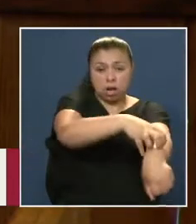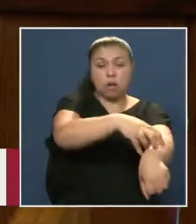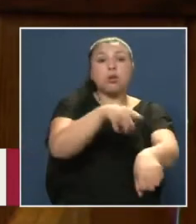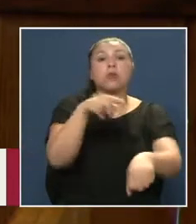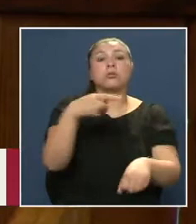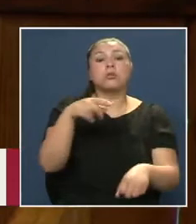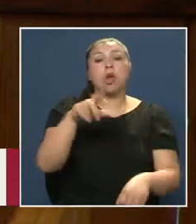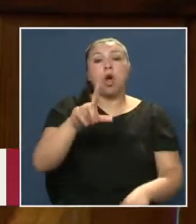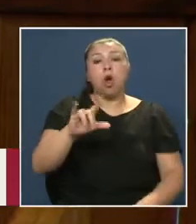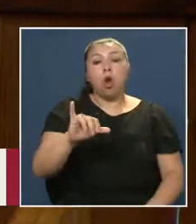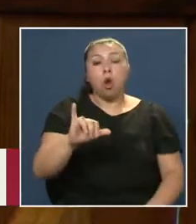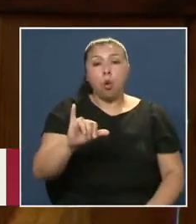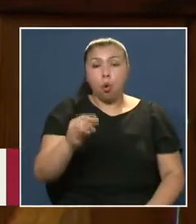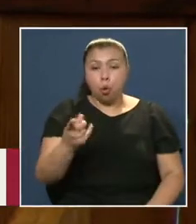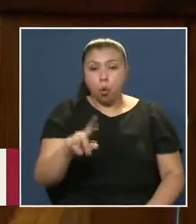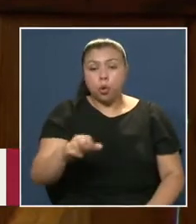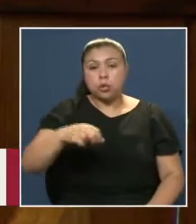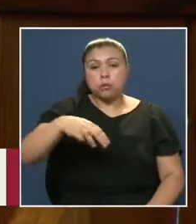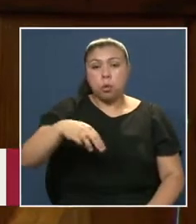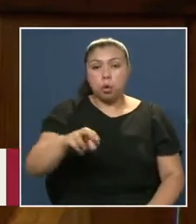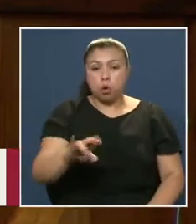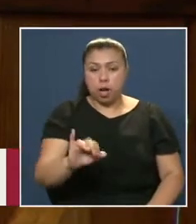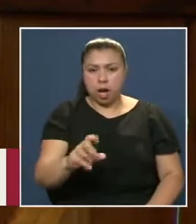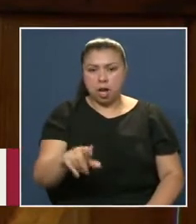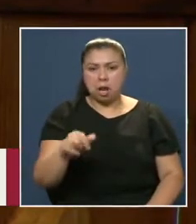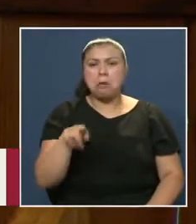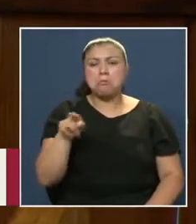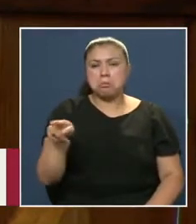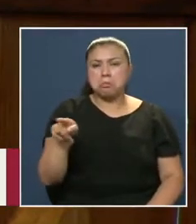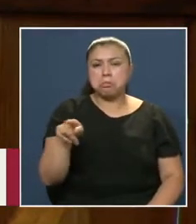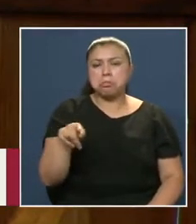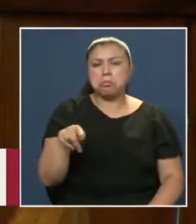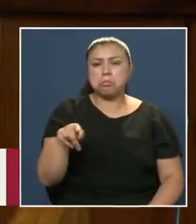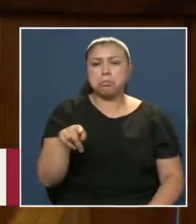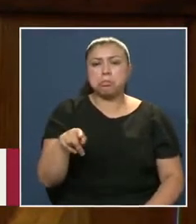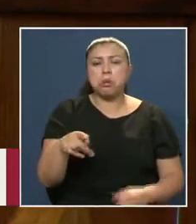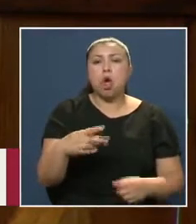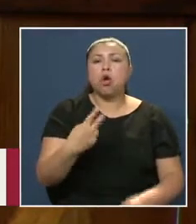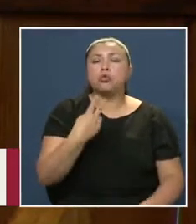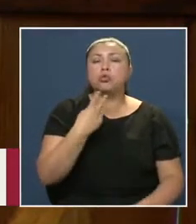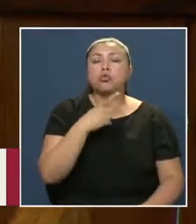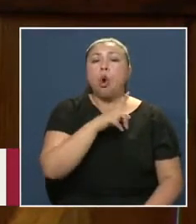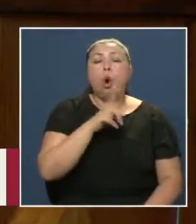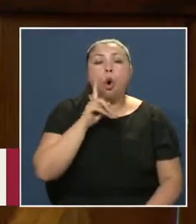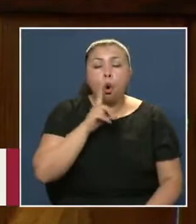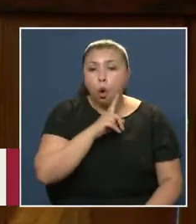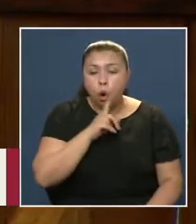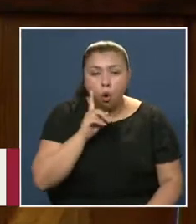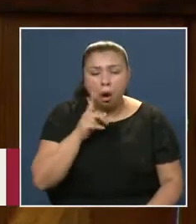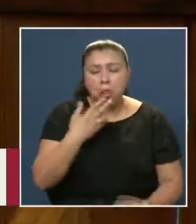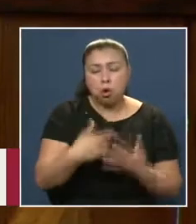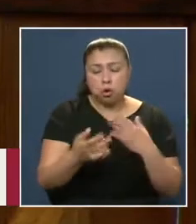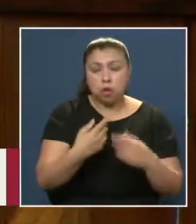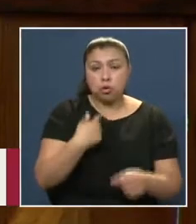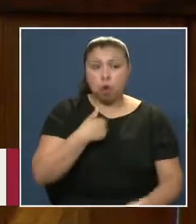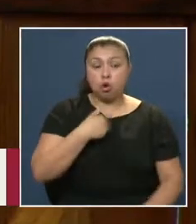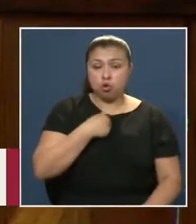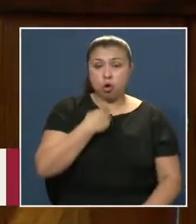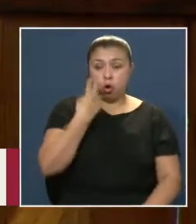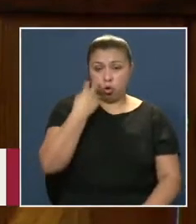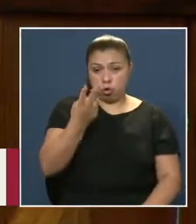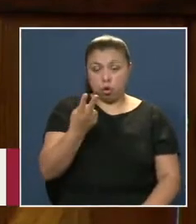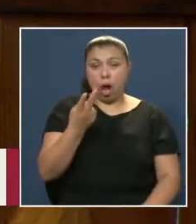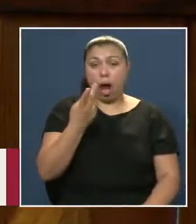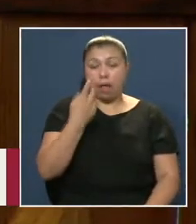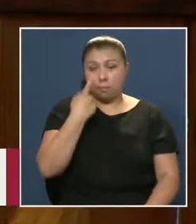Juan Luis Era un tertuliano Su hogar En la villa Esquina De Calama Donde tuve La oportunidad De conocerlo Se